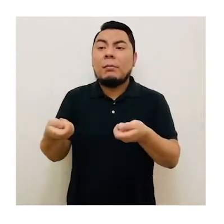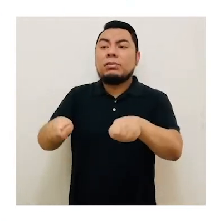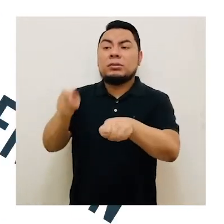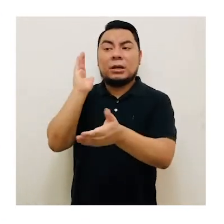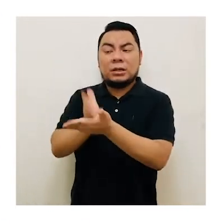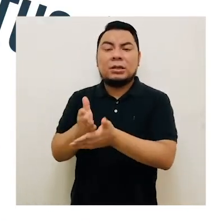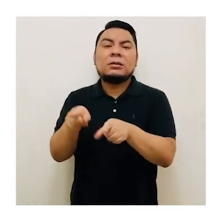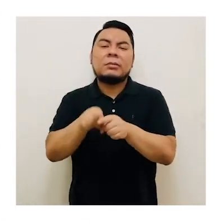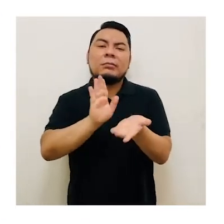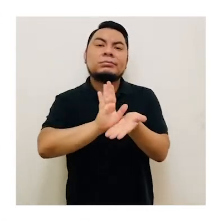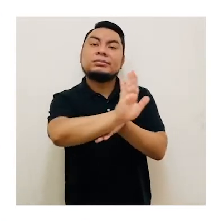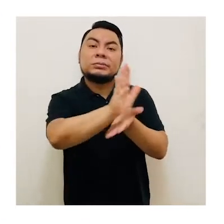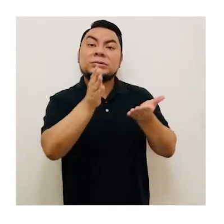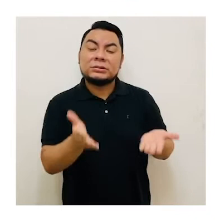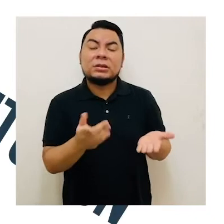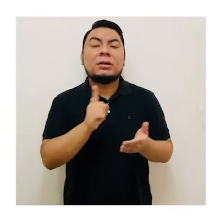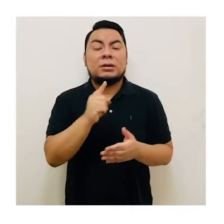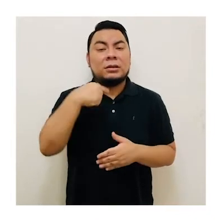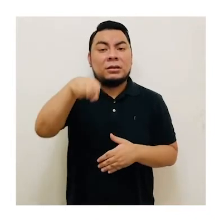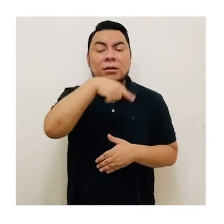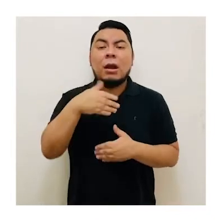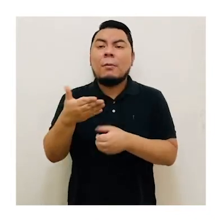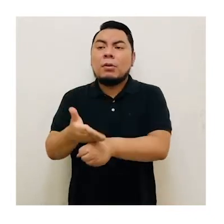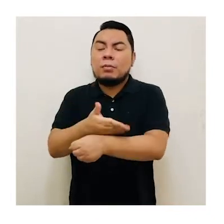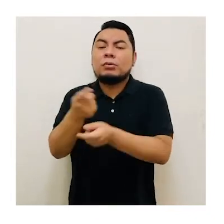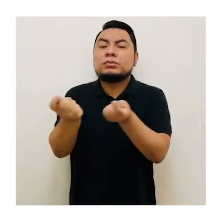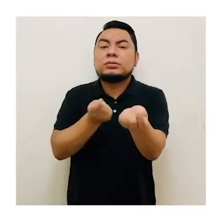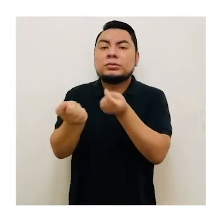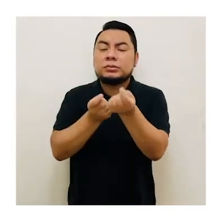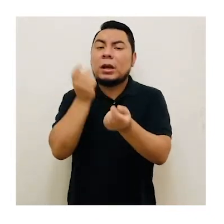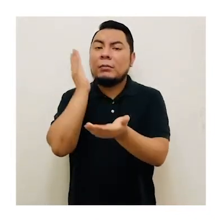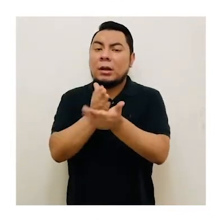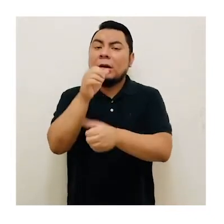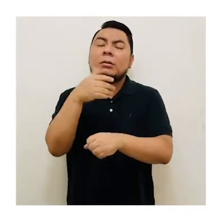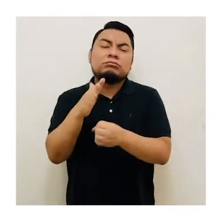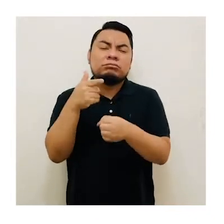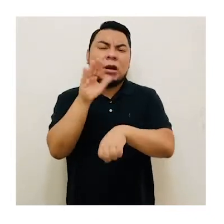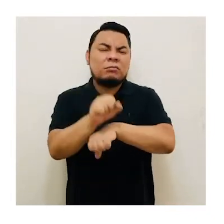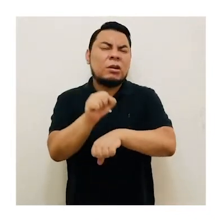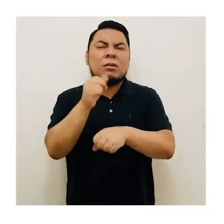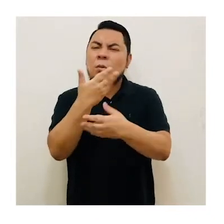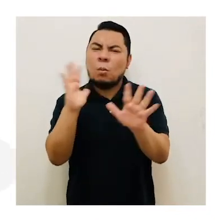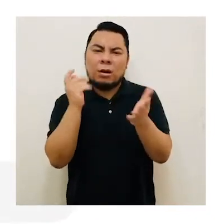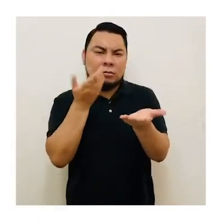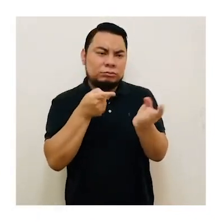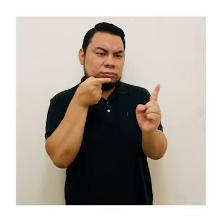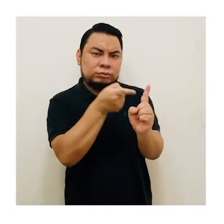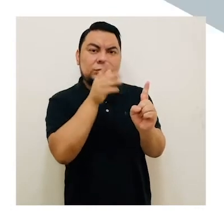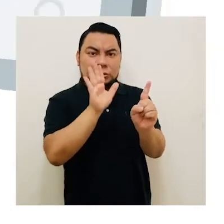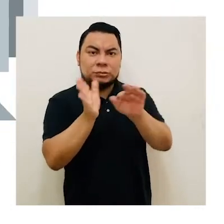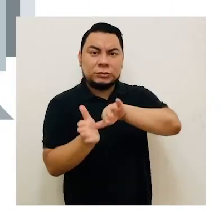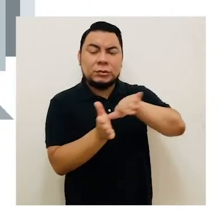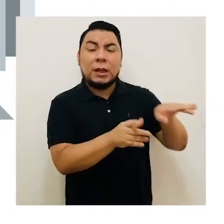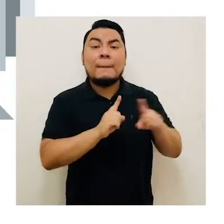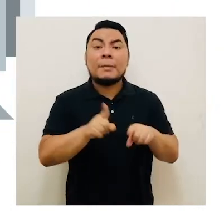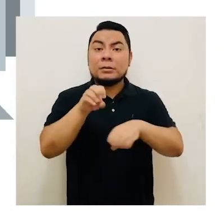una suspensión o una destitución, sin excluir los procedimientos administrativos o penales que pudieran corresponder. Se